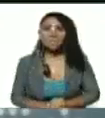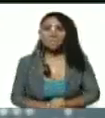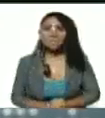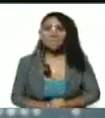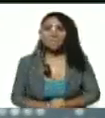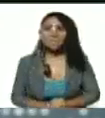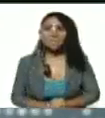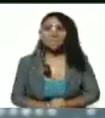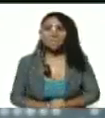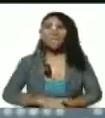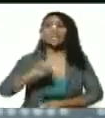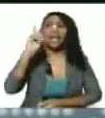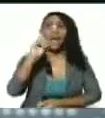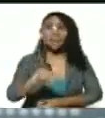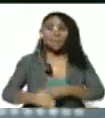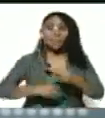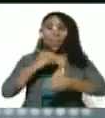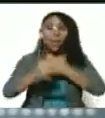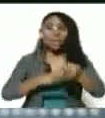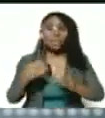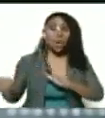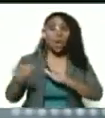También lo hacen contra Venezuela.